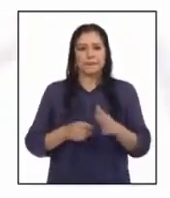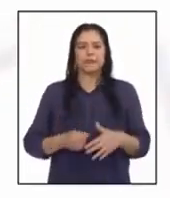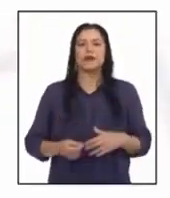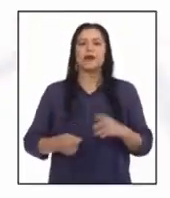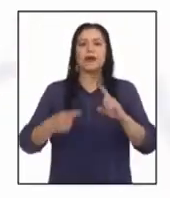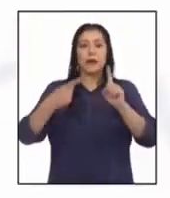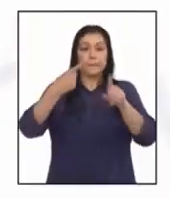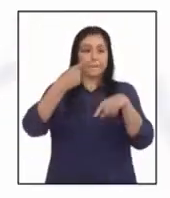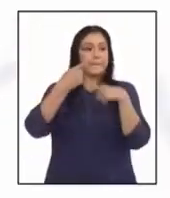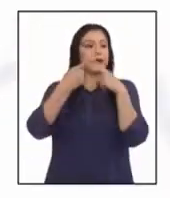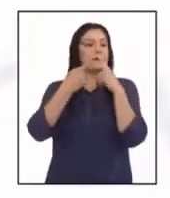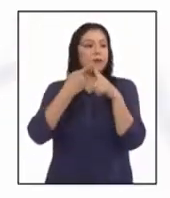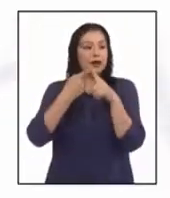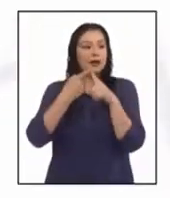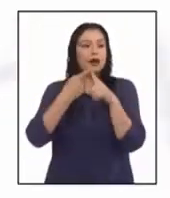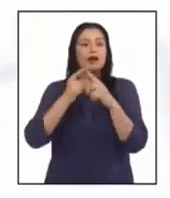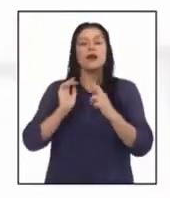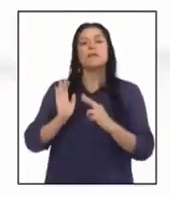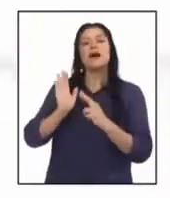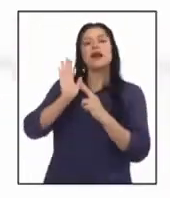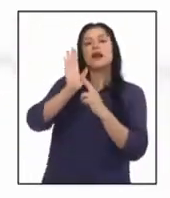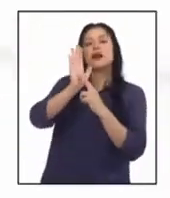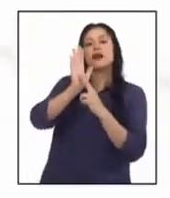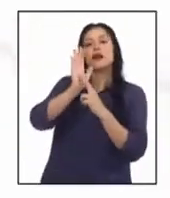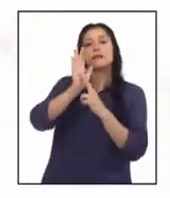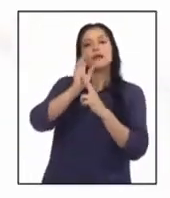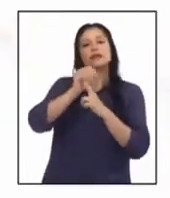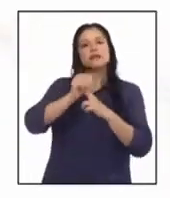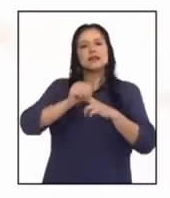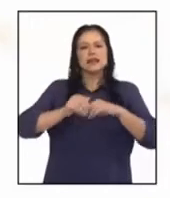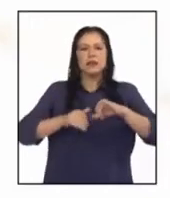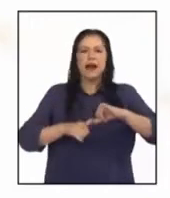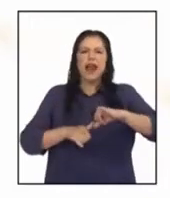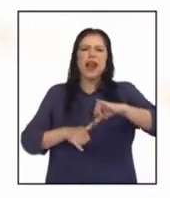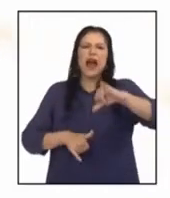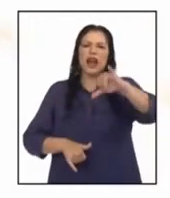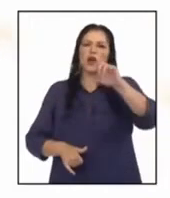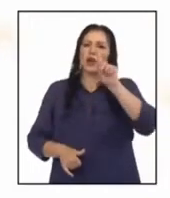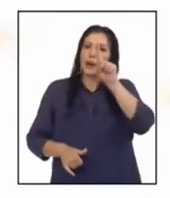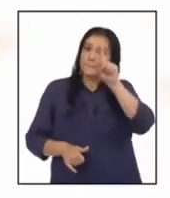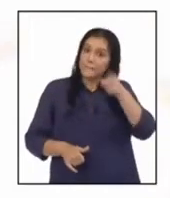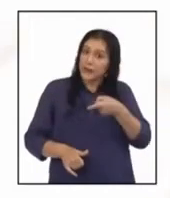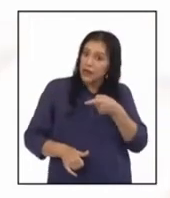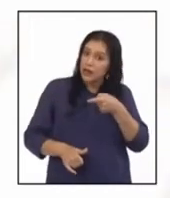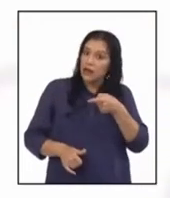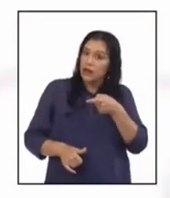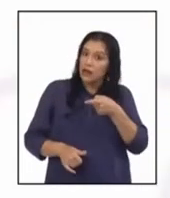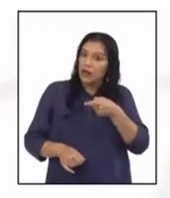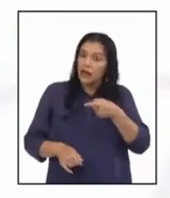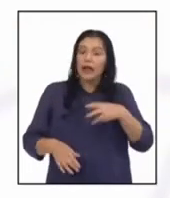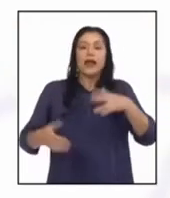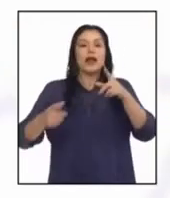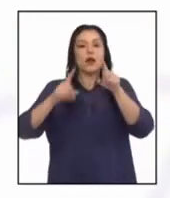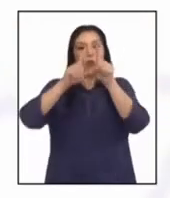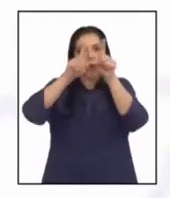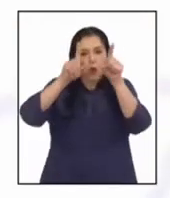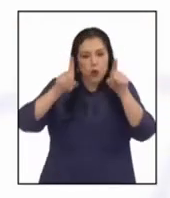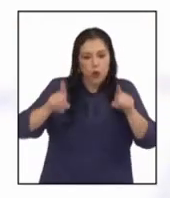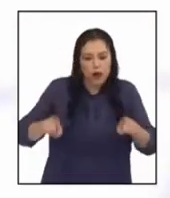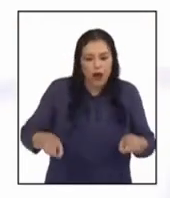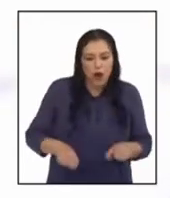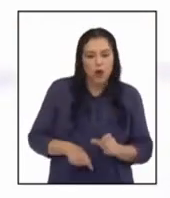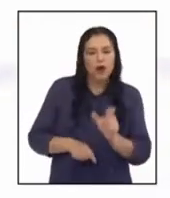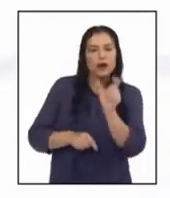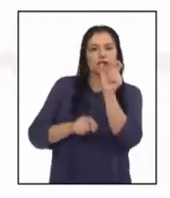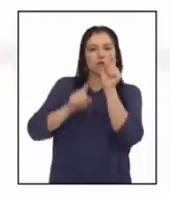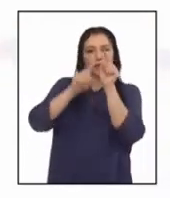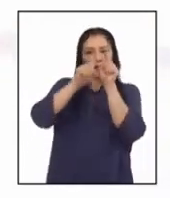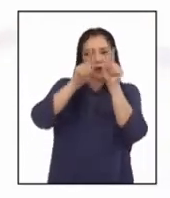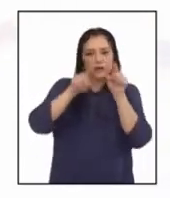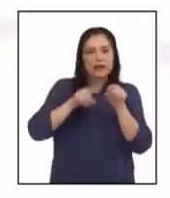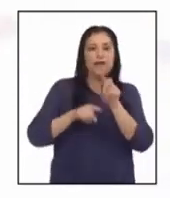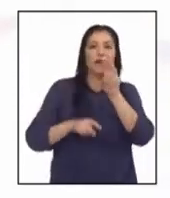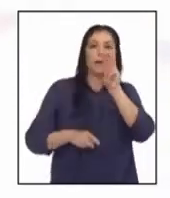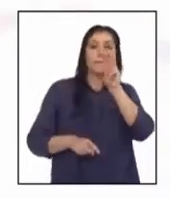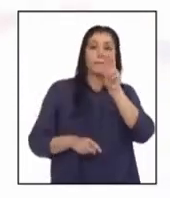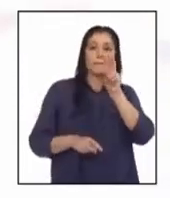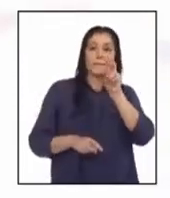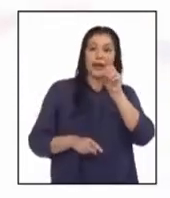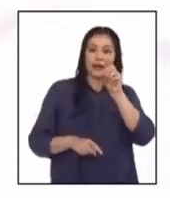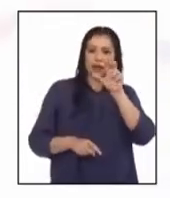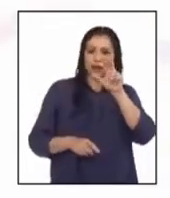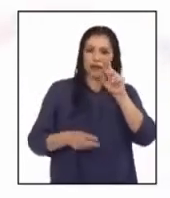Paso 1. Para representar el lado más largo que es mil metros, trazamos en una hoja un segmento de 20 centímetros.